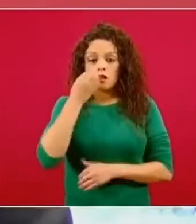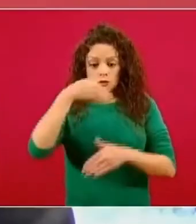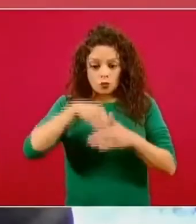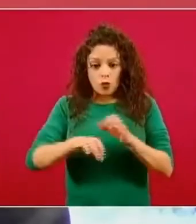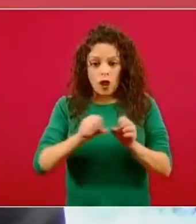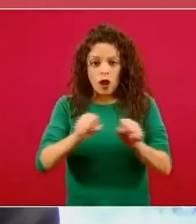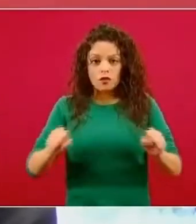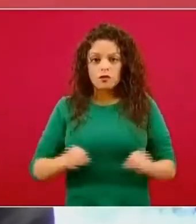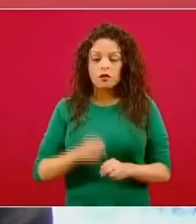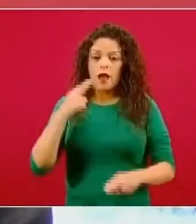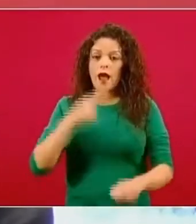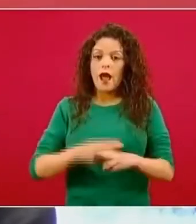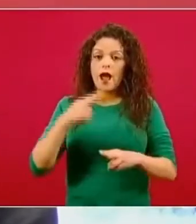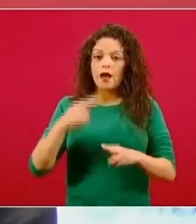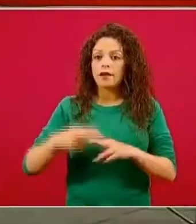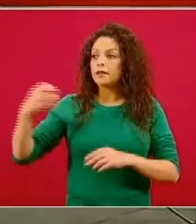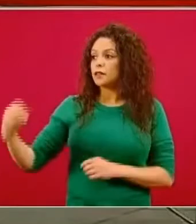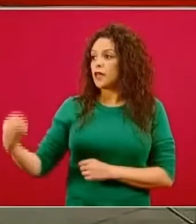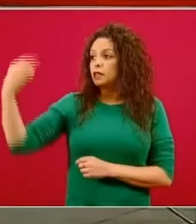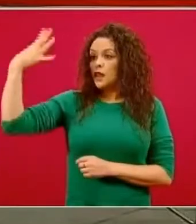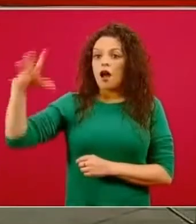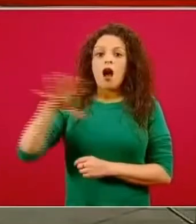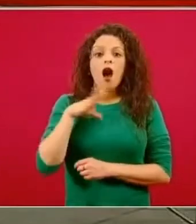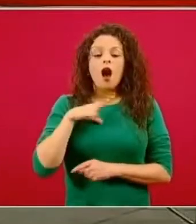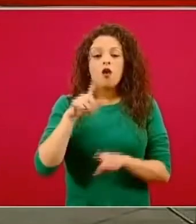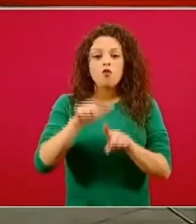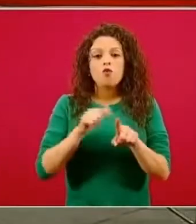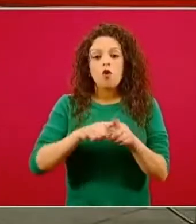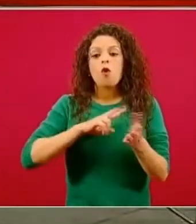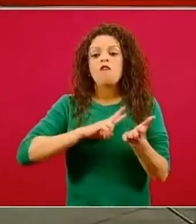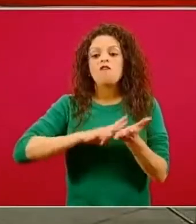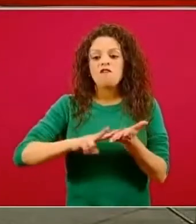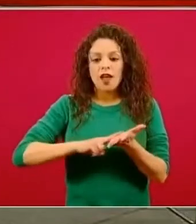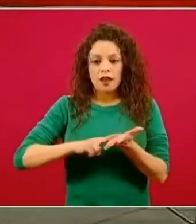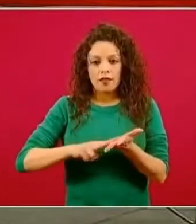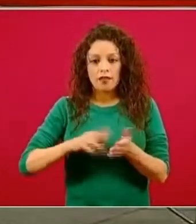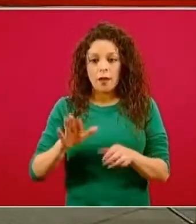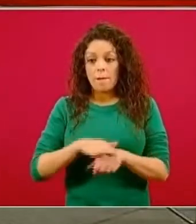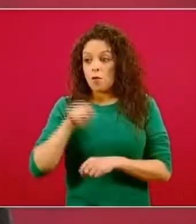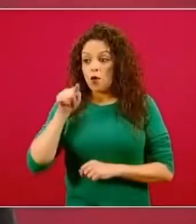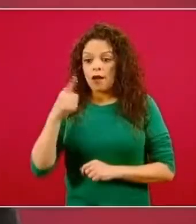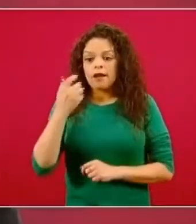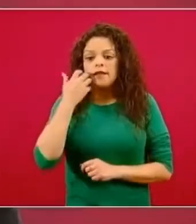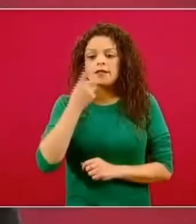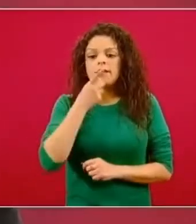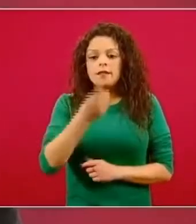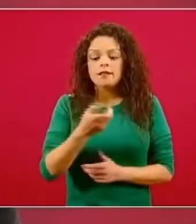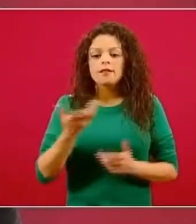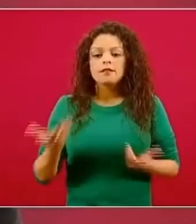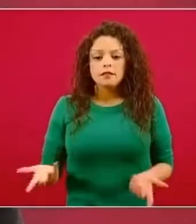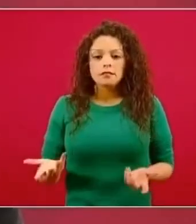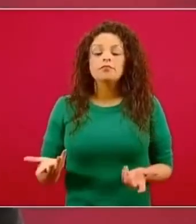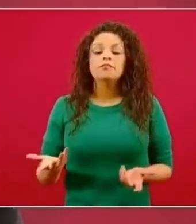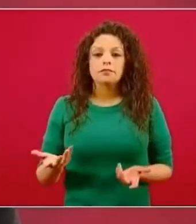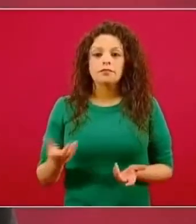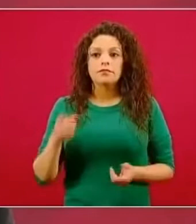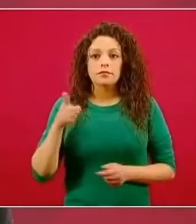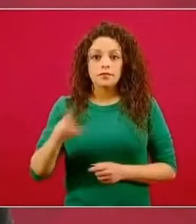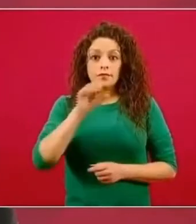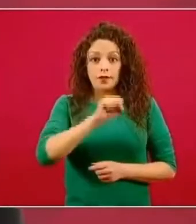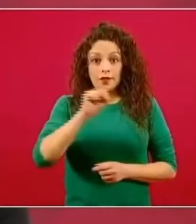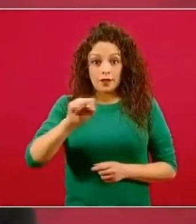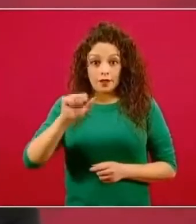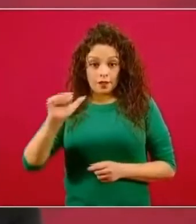Esa es la primera condición, porque el semáforo verde implica que el sector salud ya levantó las restricciones sanitarias.